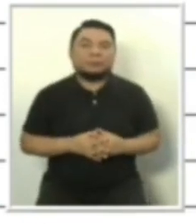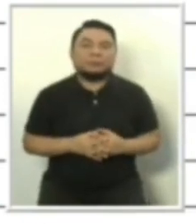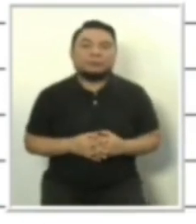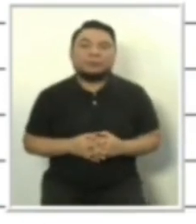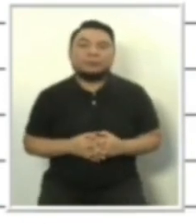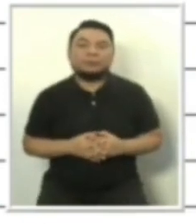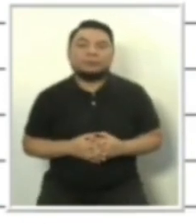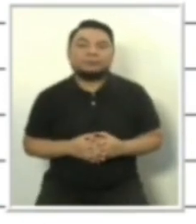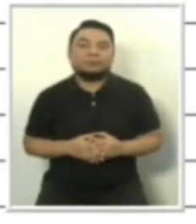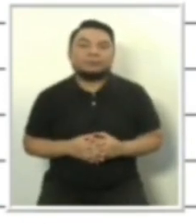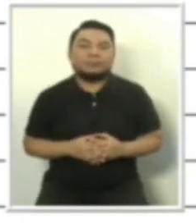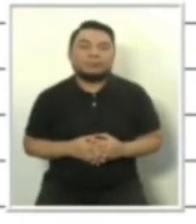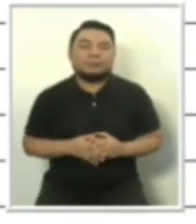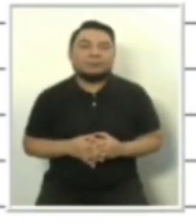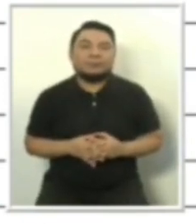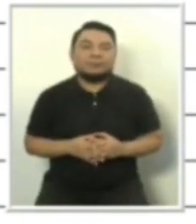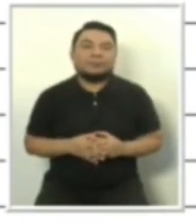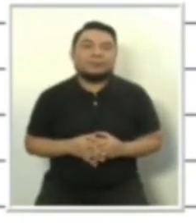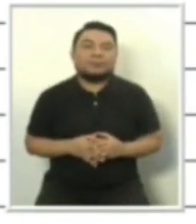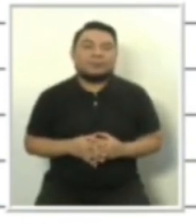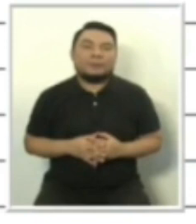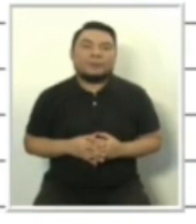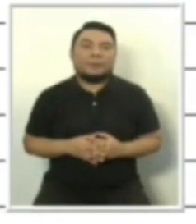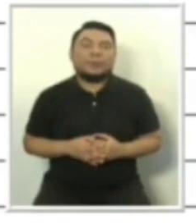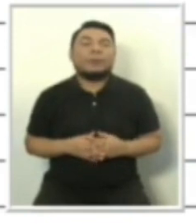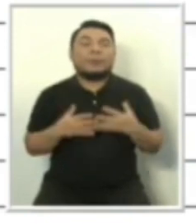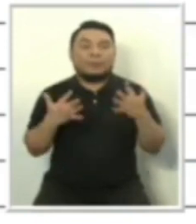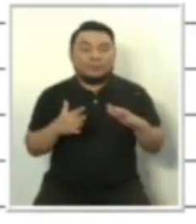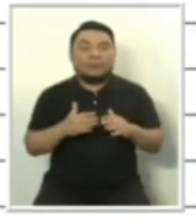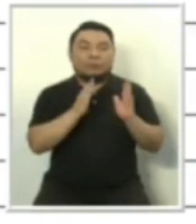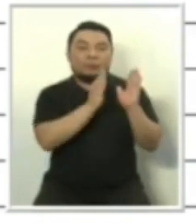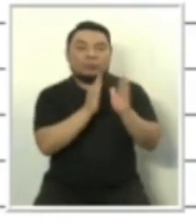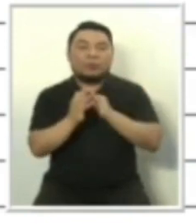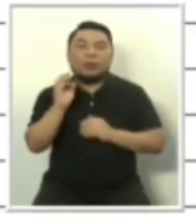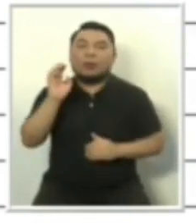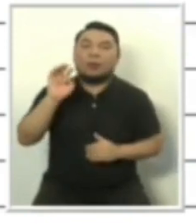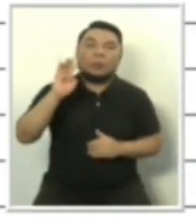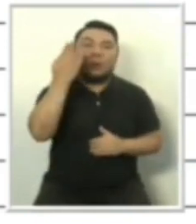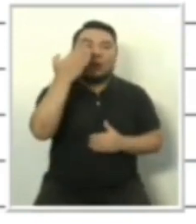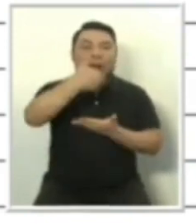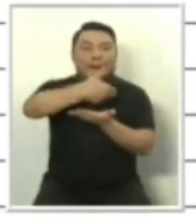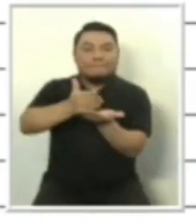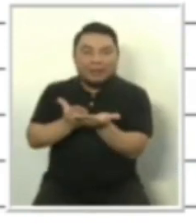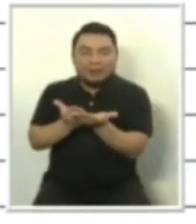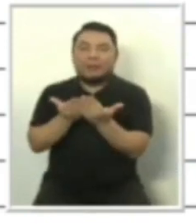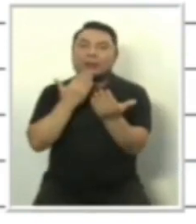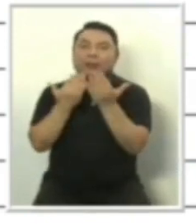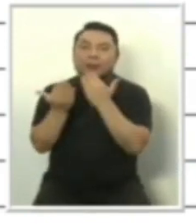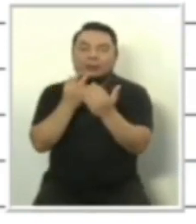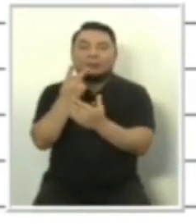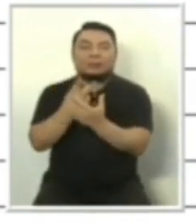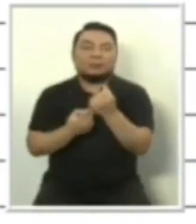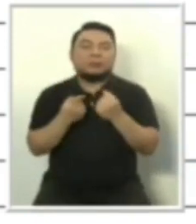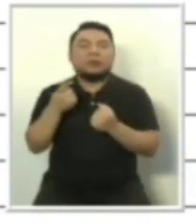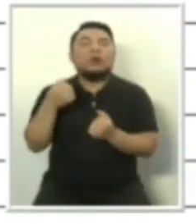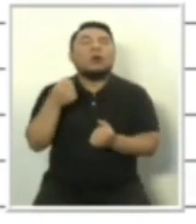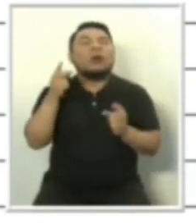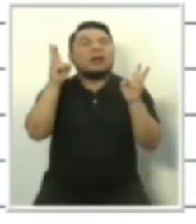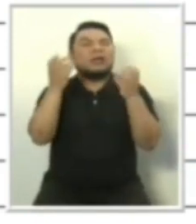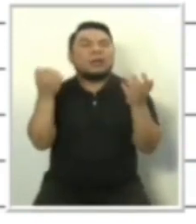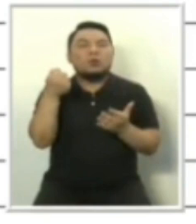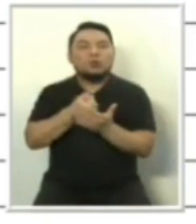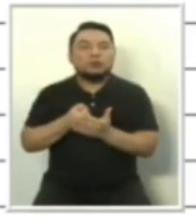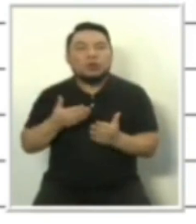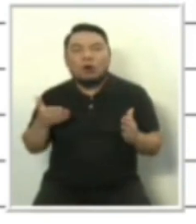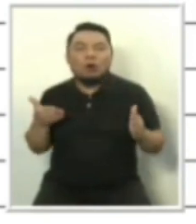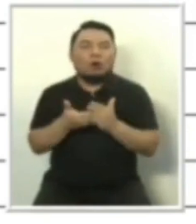tercera dupla es Perú, Patria Segura, Acción Popular. Es este cuarto bloque que trata de integridad pública y lucha contra corrupción,